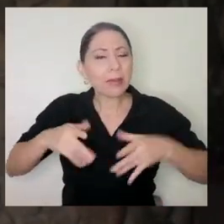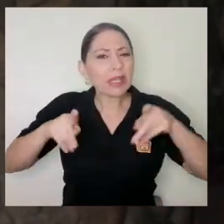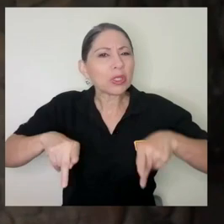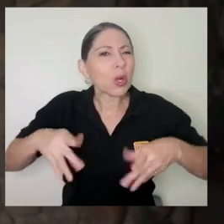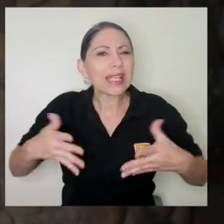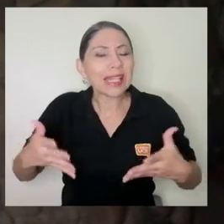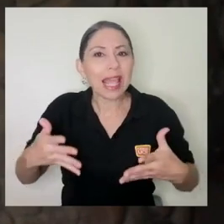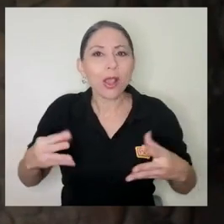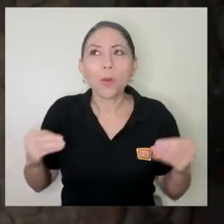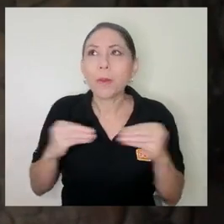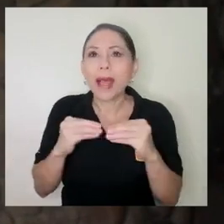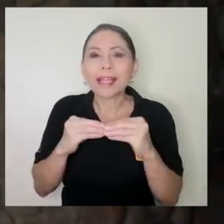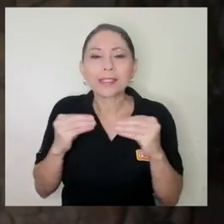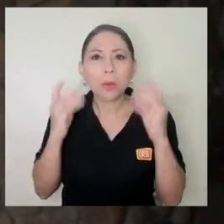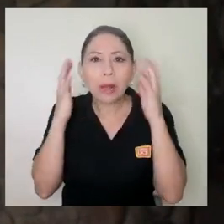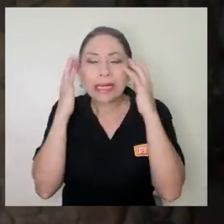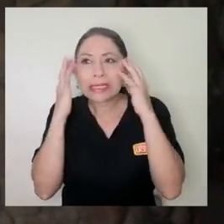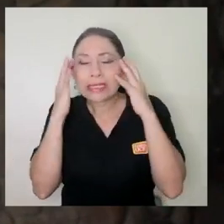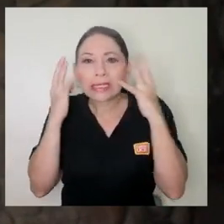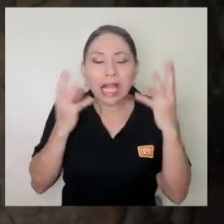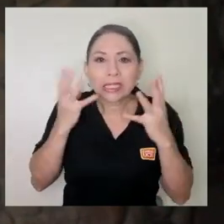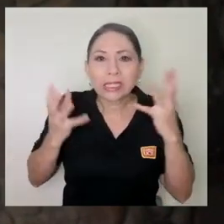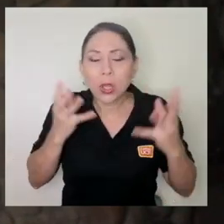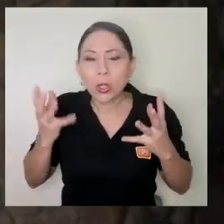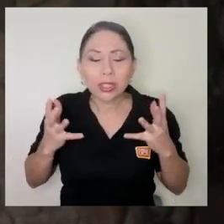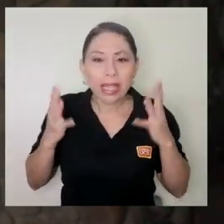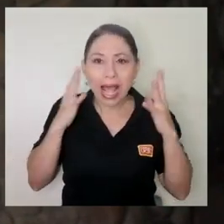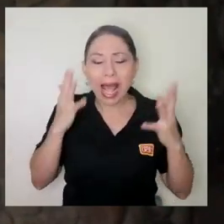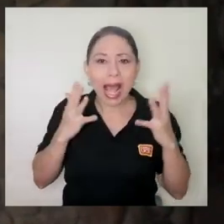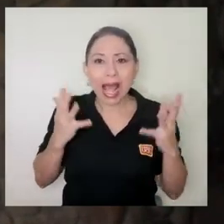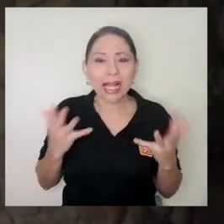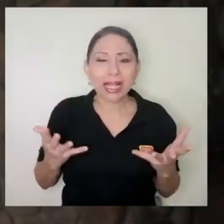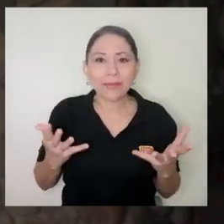más de carácter ansiosa, ¿verdad? Sí,